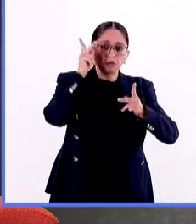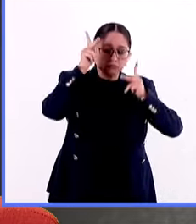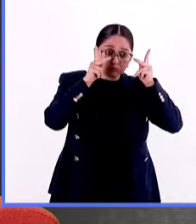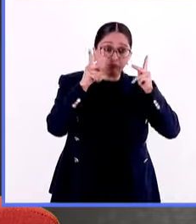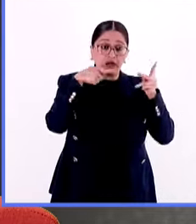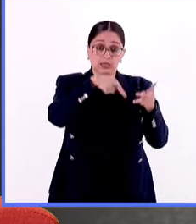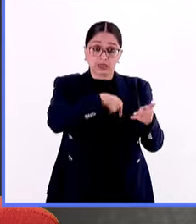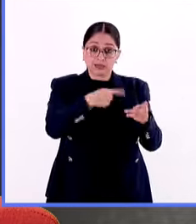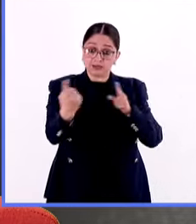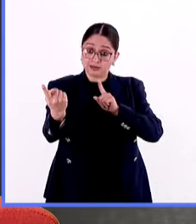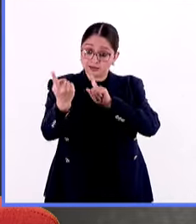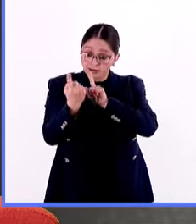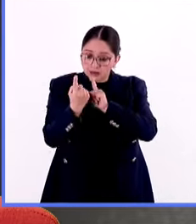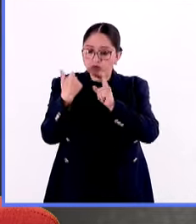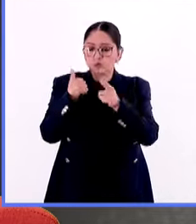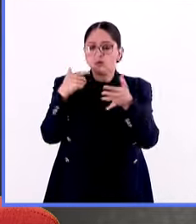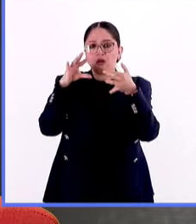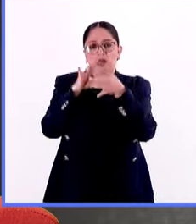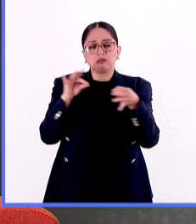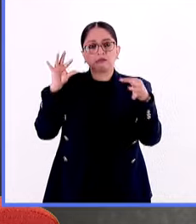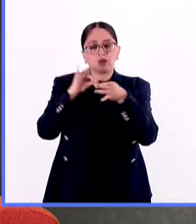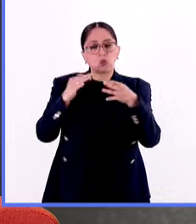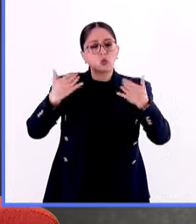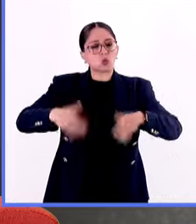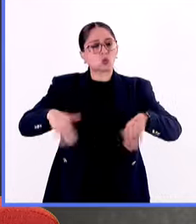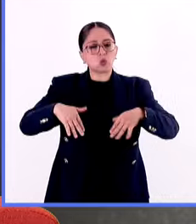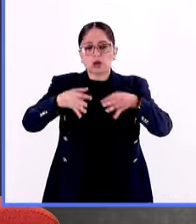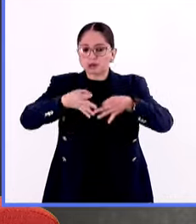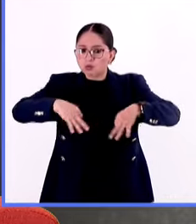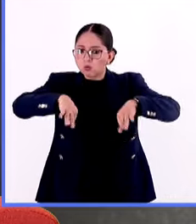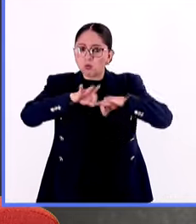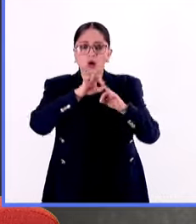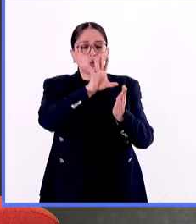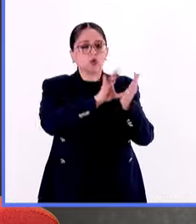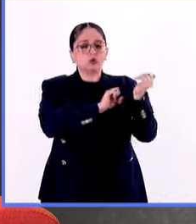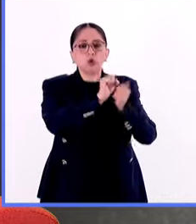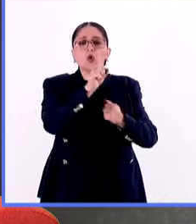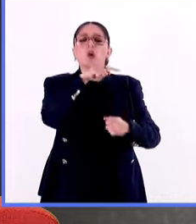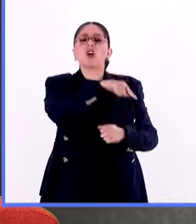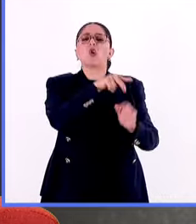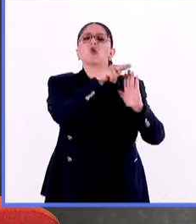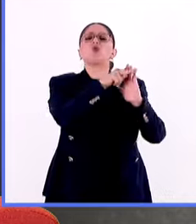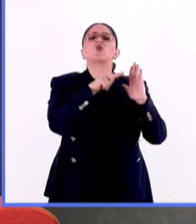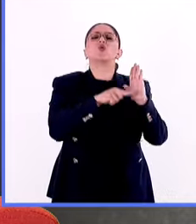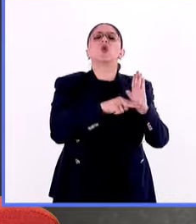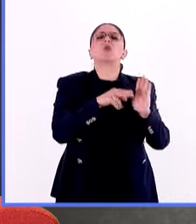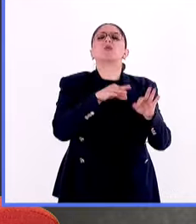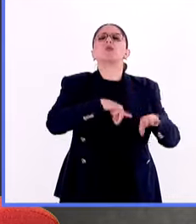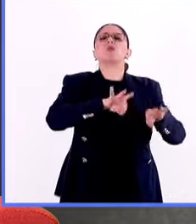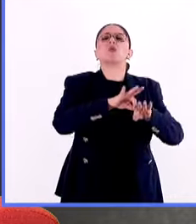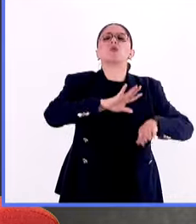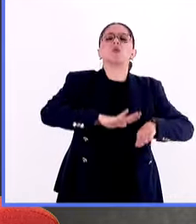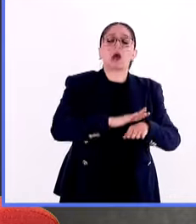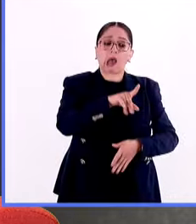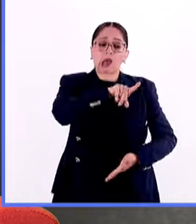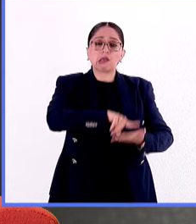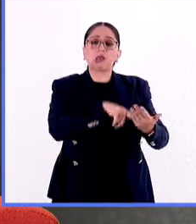constitución, por qué es importante conocer este documento normativo, los derechos que están ahí,